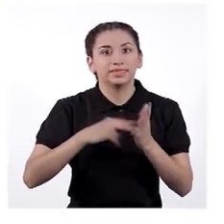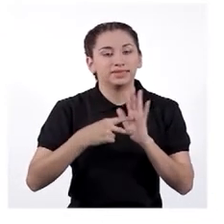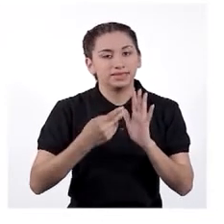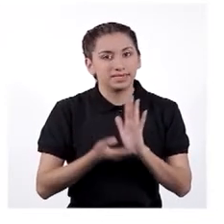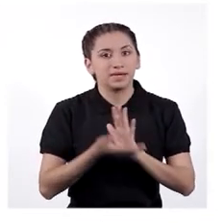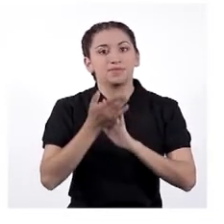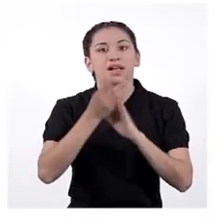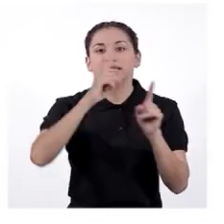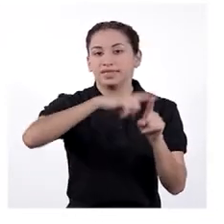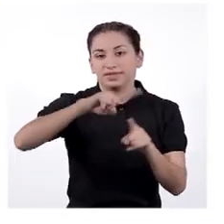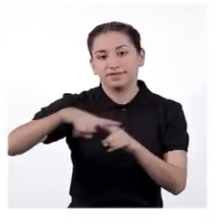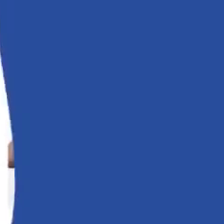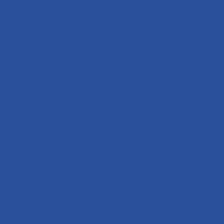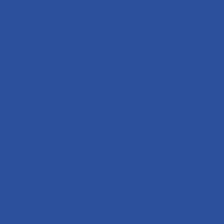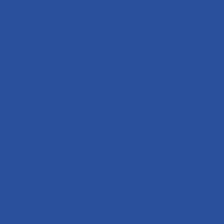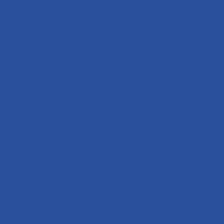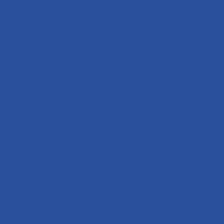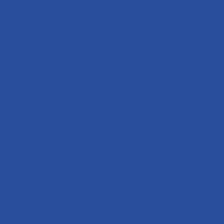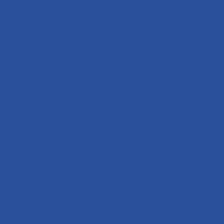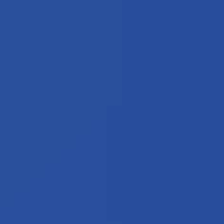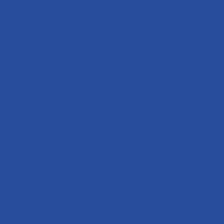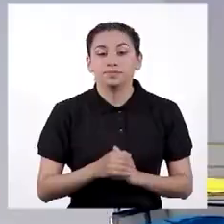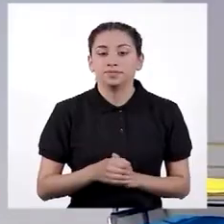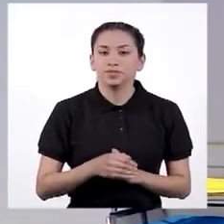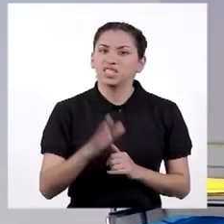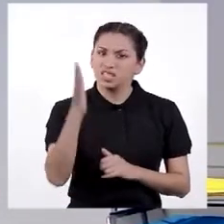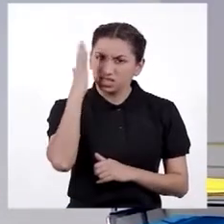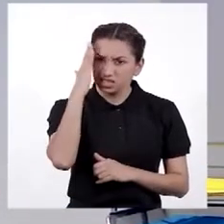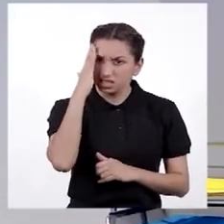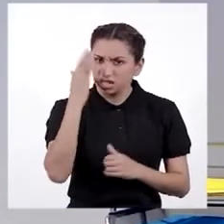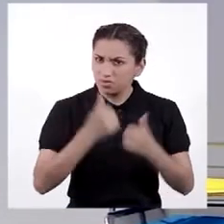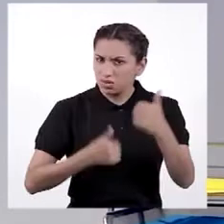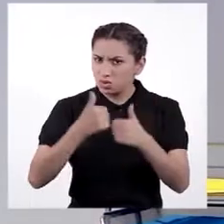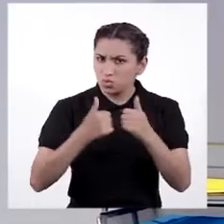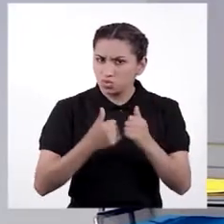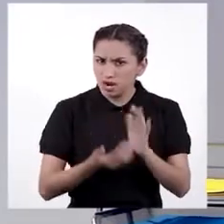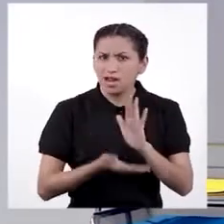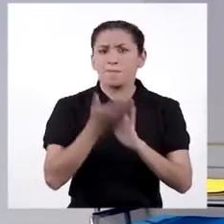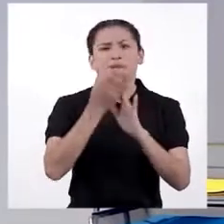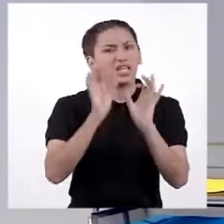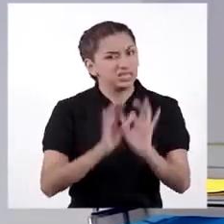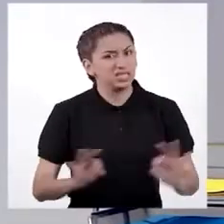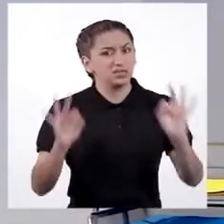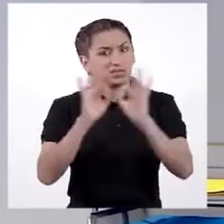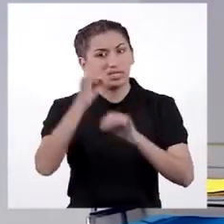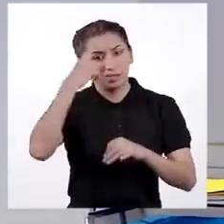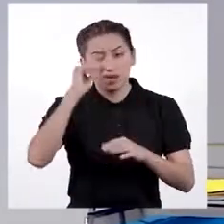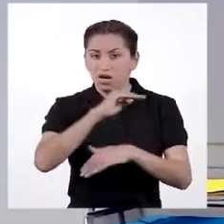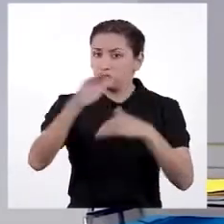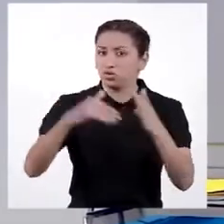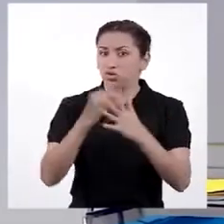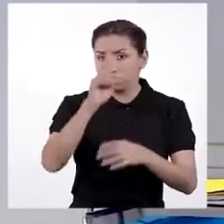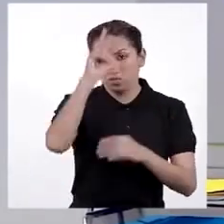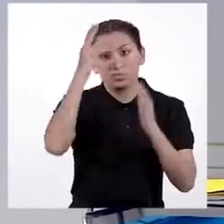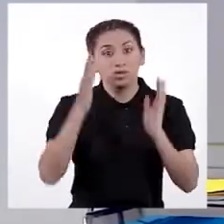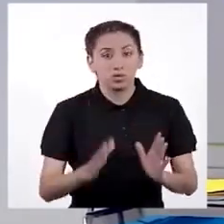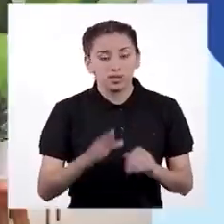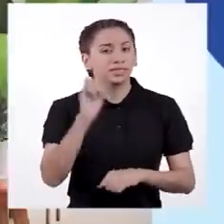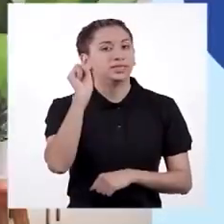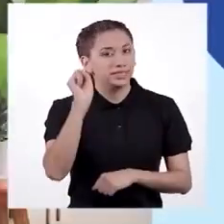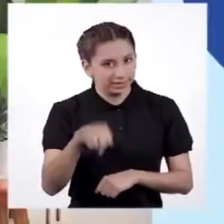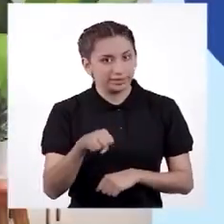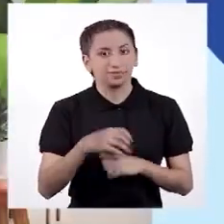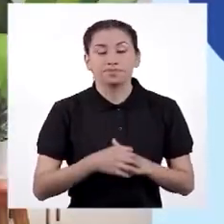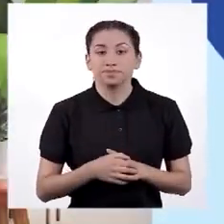expresión de diversidad cultural. ¿Y se sabe cuál es la expresión cultural más importante para las peruanas y peruanos?